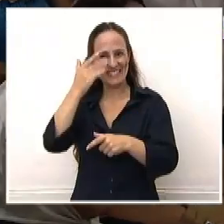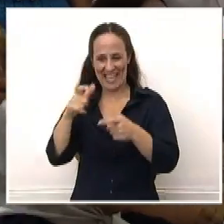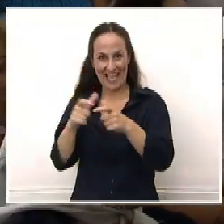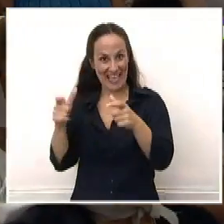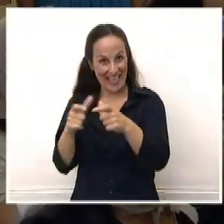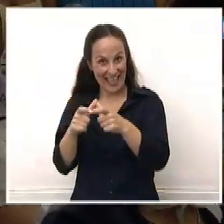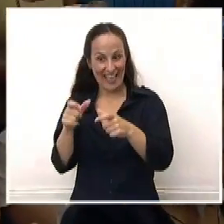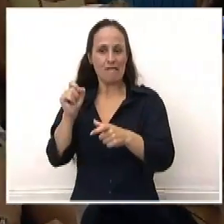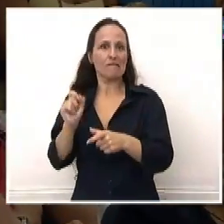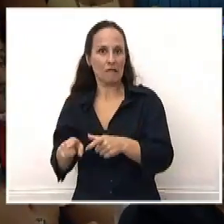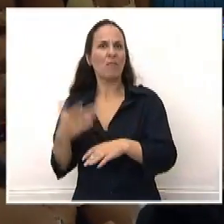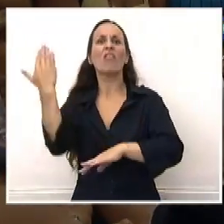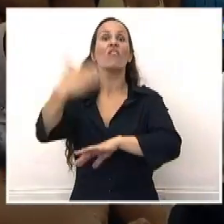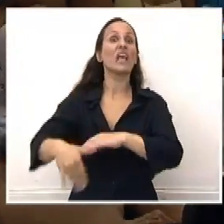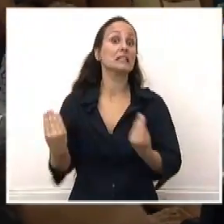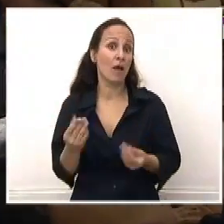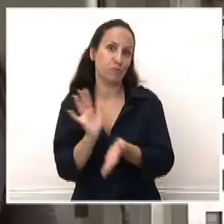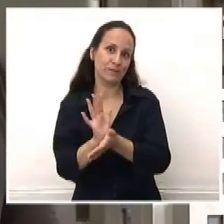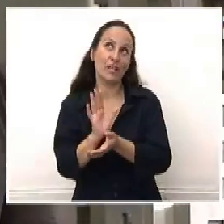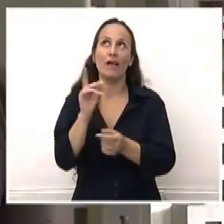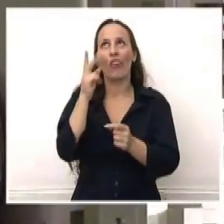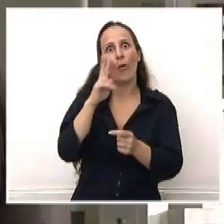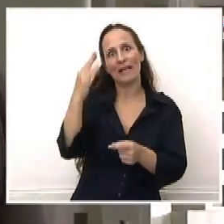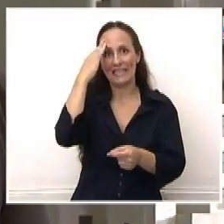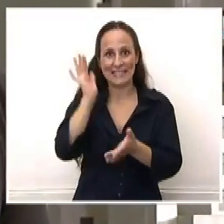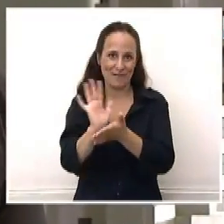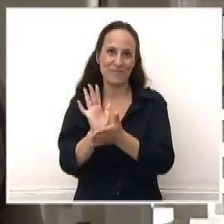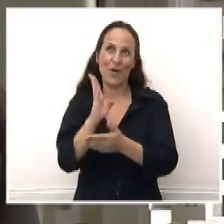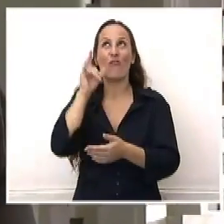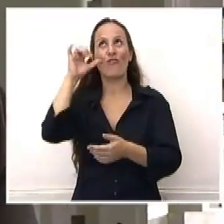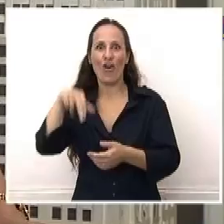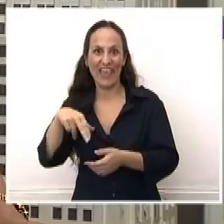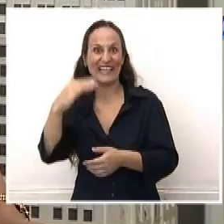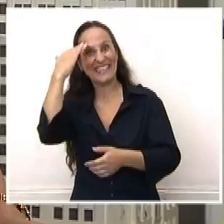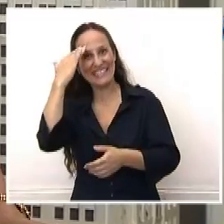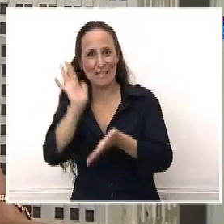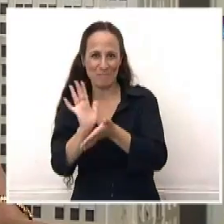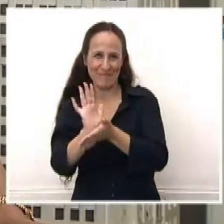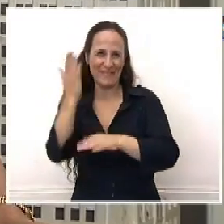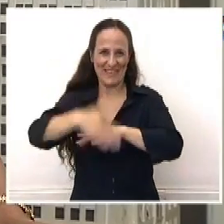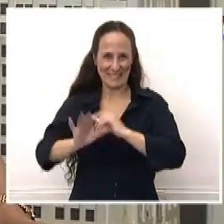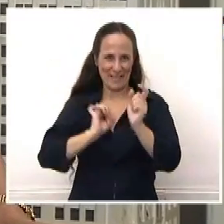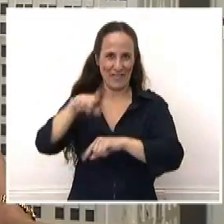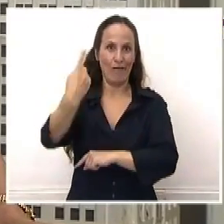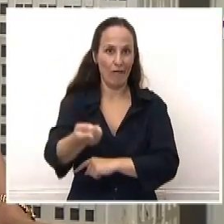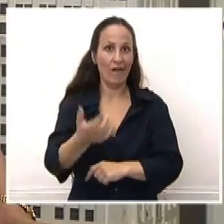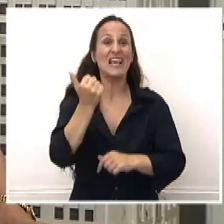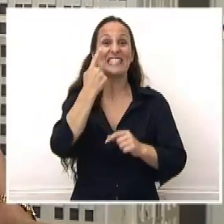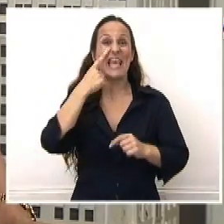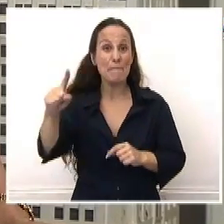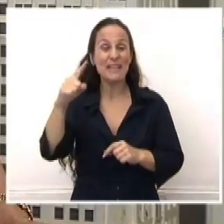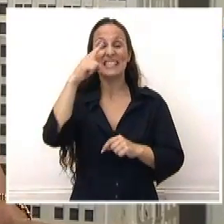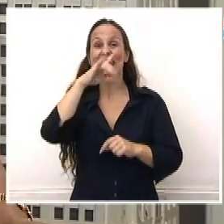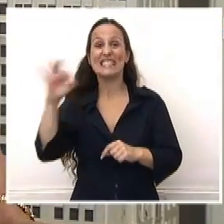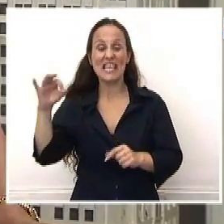vence cuándo, el año que viene, 2015. Bueno, ¿qué dijimos? Son 6.700 millones de